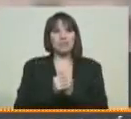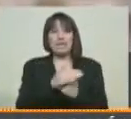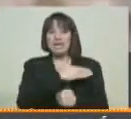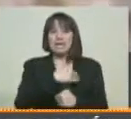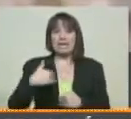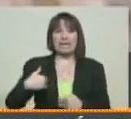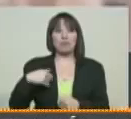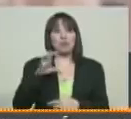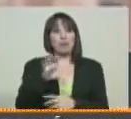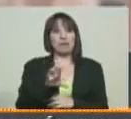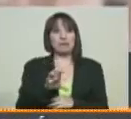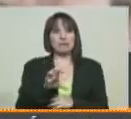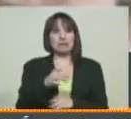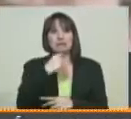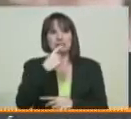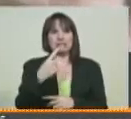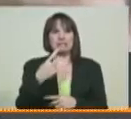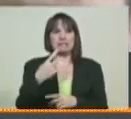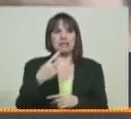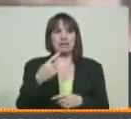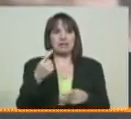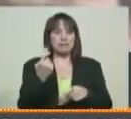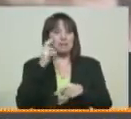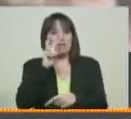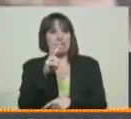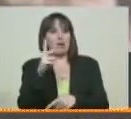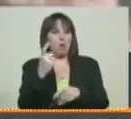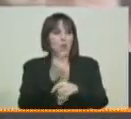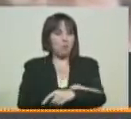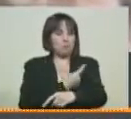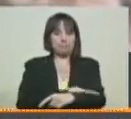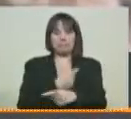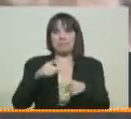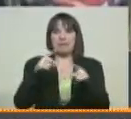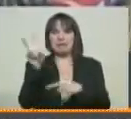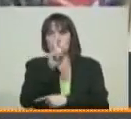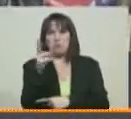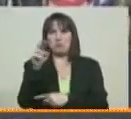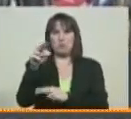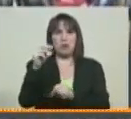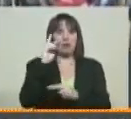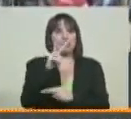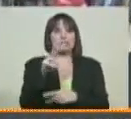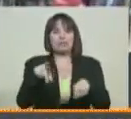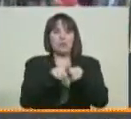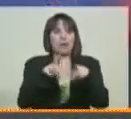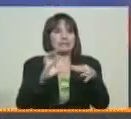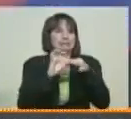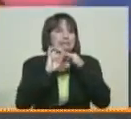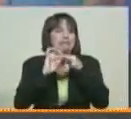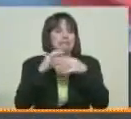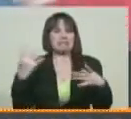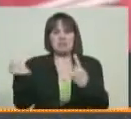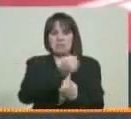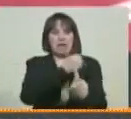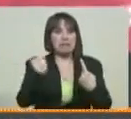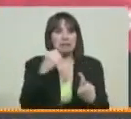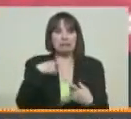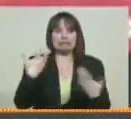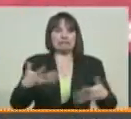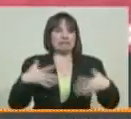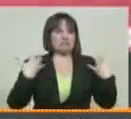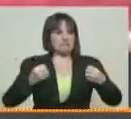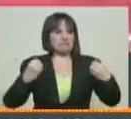allá me di cuenta que cuando lo estimaba a un venezolano era como que era mi hermano. No lo conocía, nunca lo había visto, pero te duele mucho que maltraten una mano tuya.